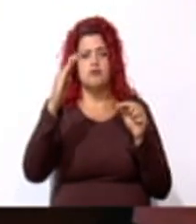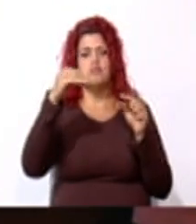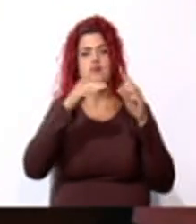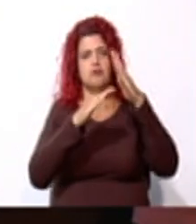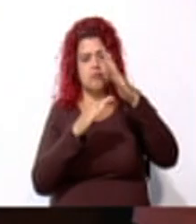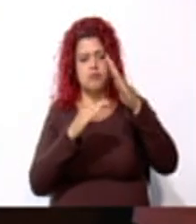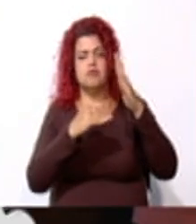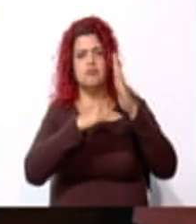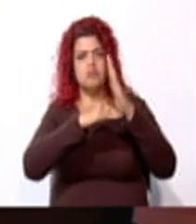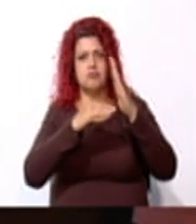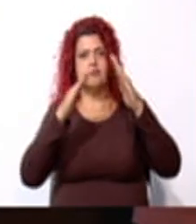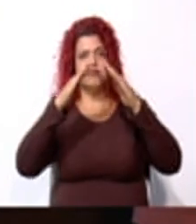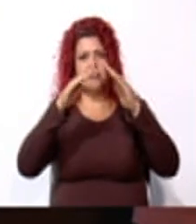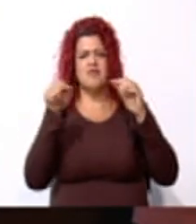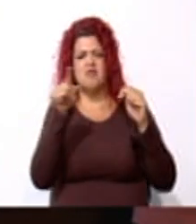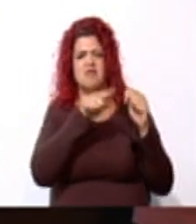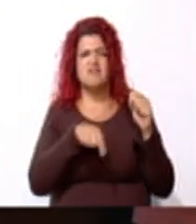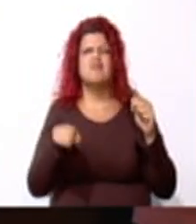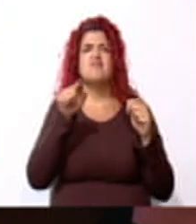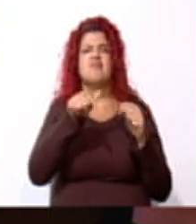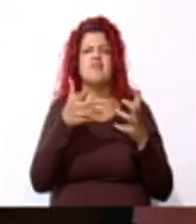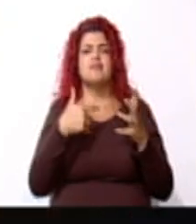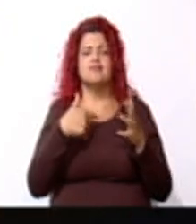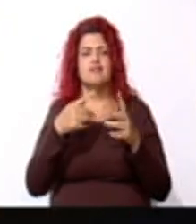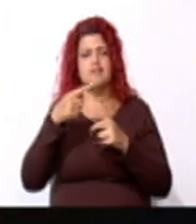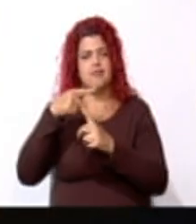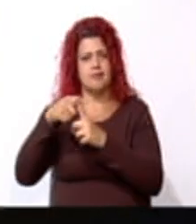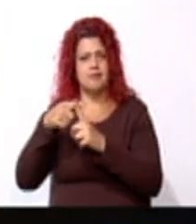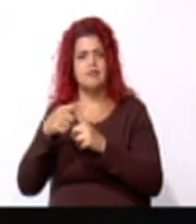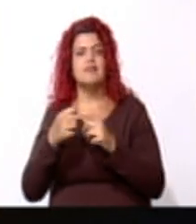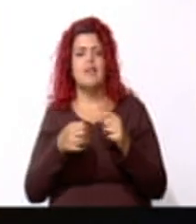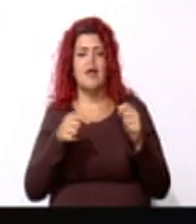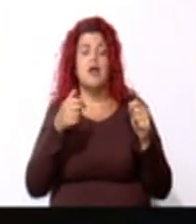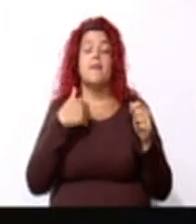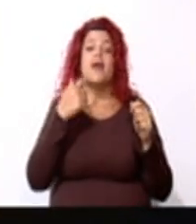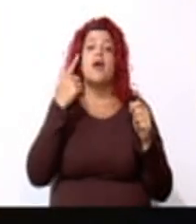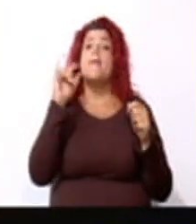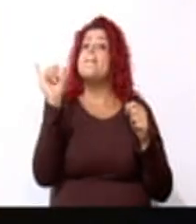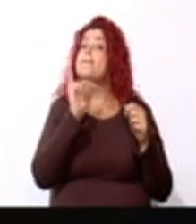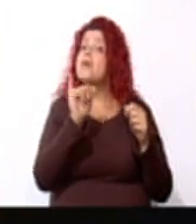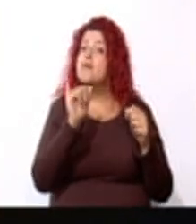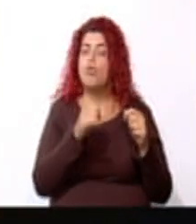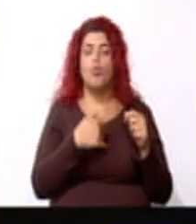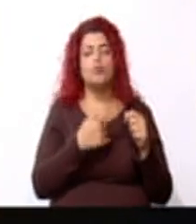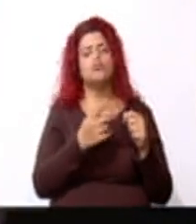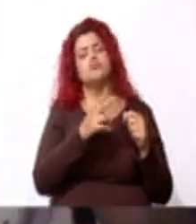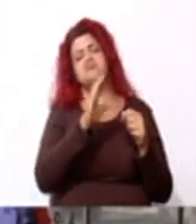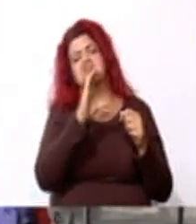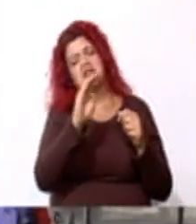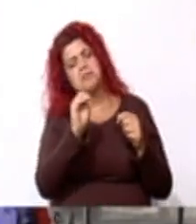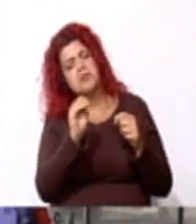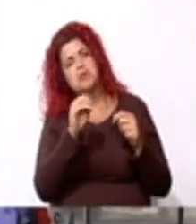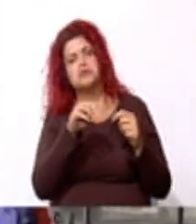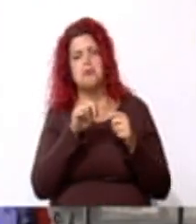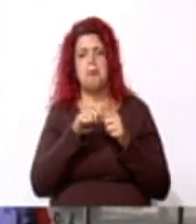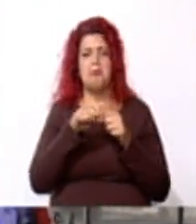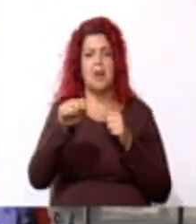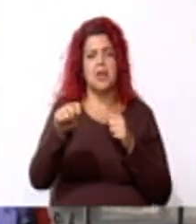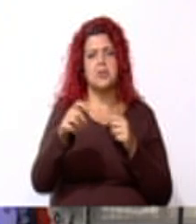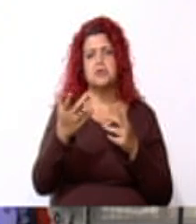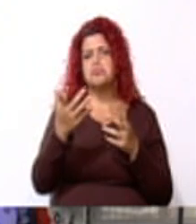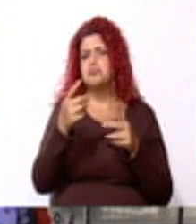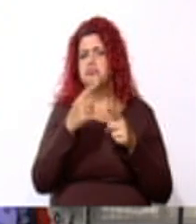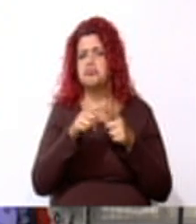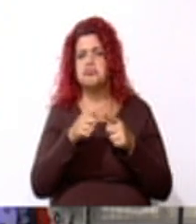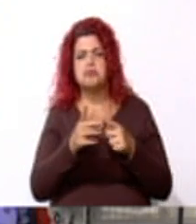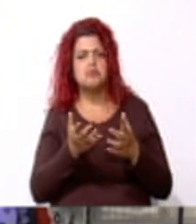representado el número de los lados en una misma unidad de medida, que puede ser centímetros, metros o alguna otra, incluso alguna medida arbitraria. Así